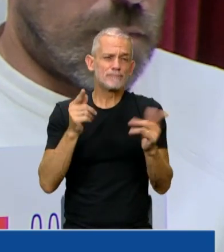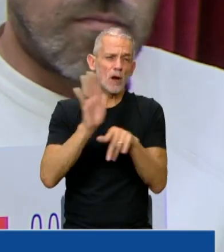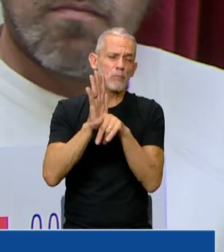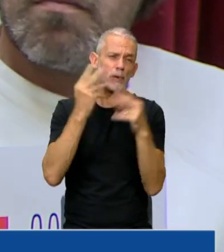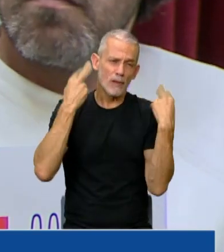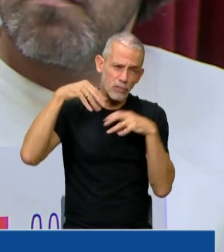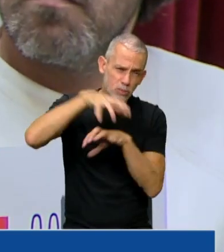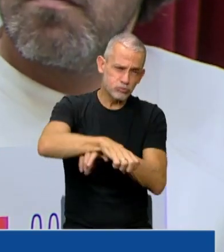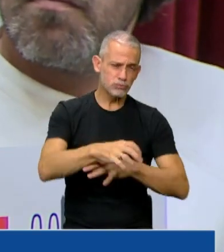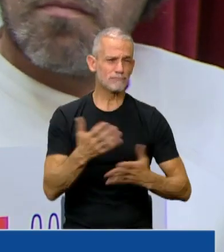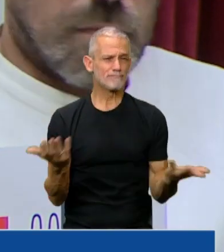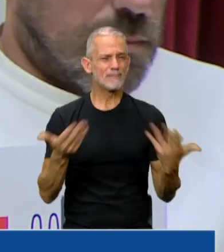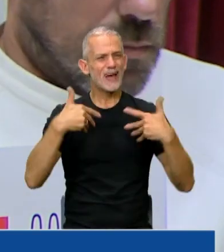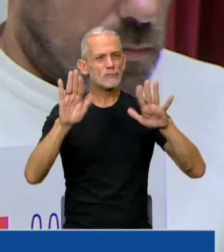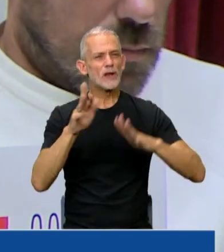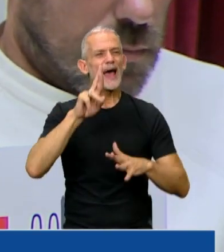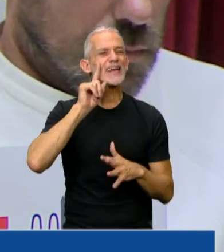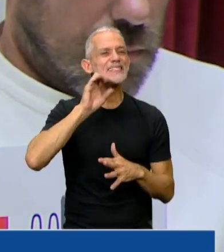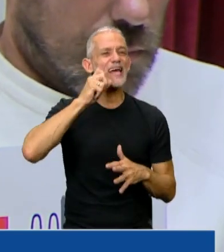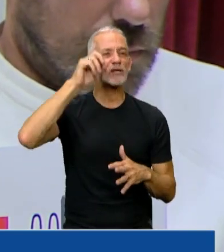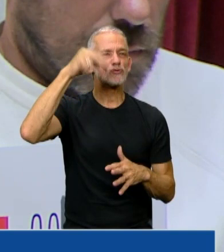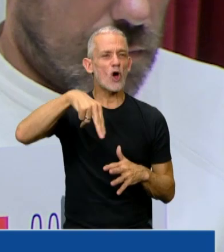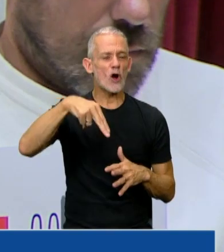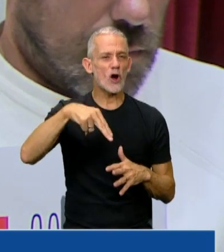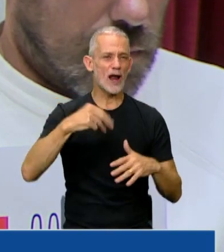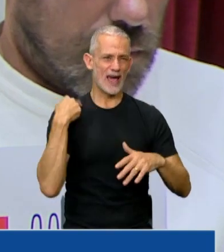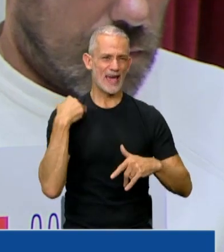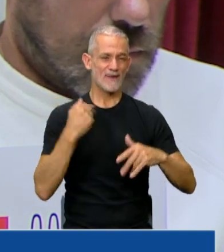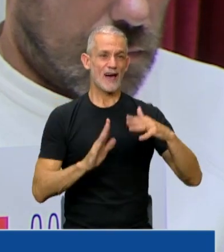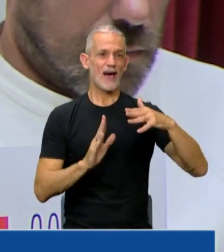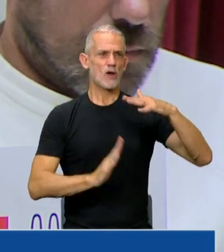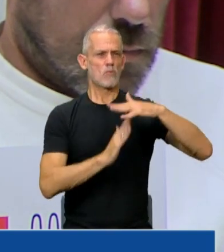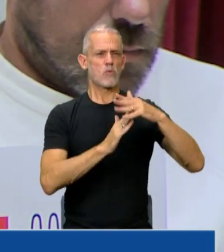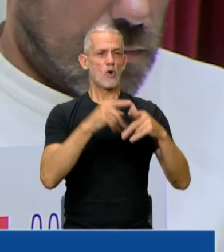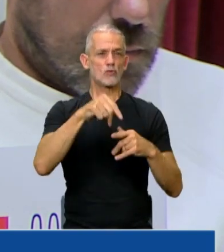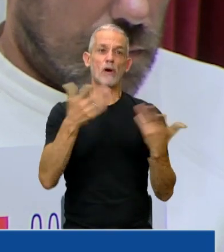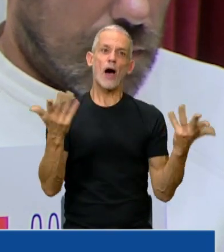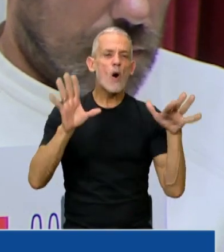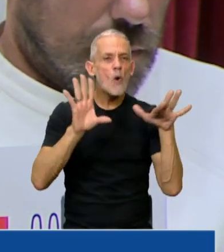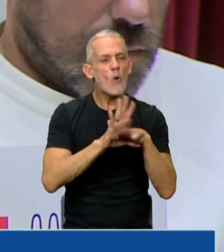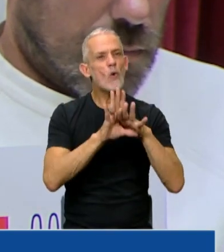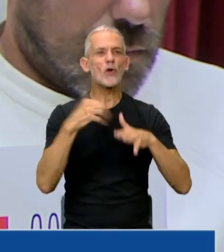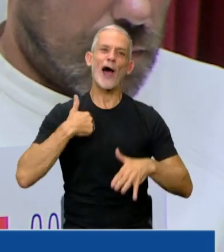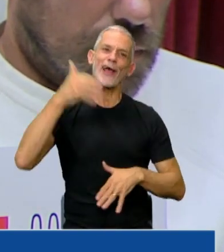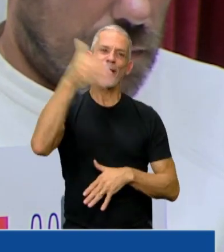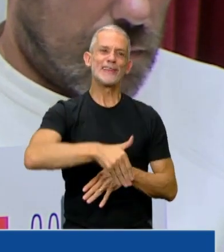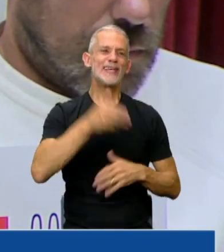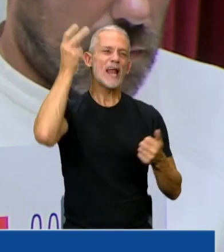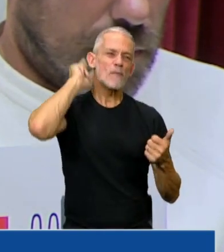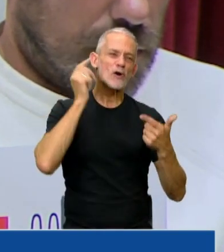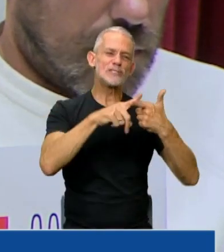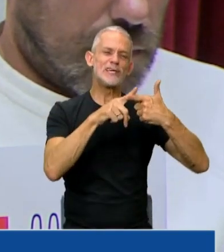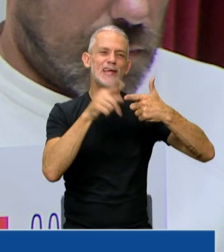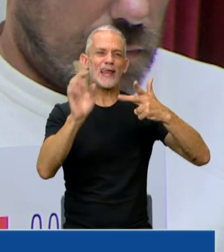de sometimiento y no es casual que Laura Richardson, la jefa del Comando Sur, ande de visita justamente por Argentina, por Chile